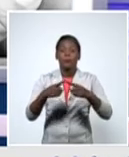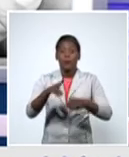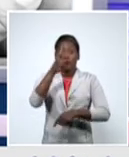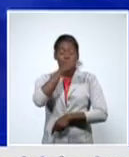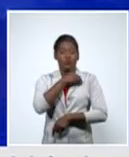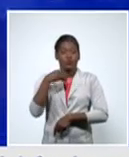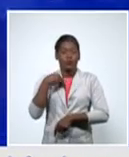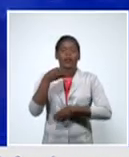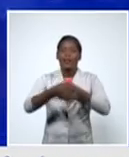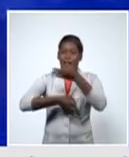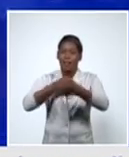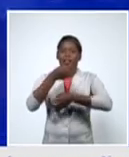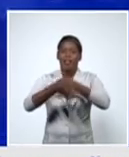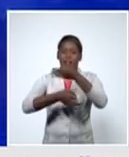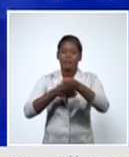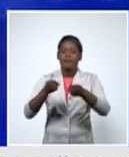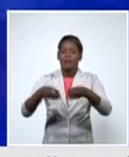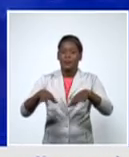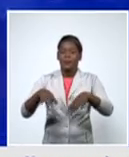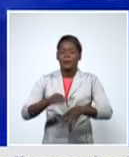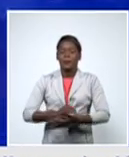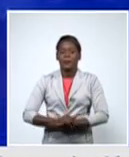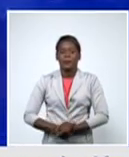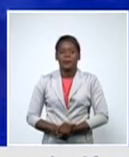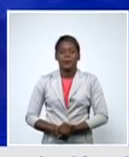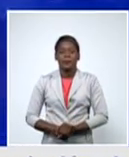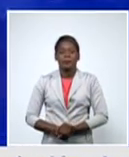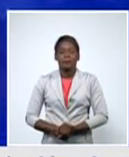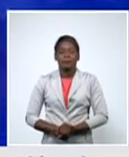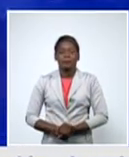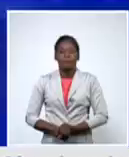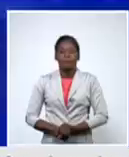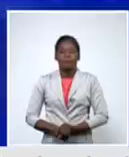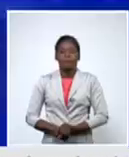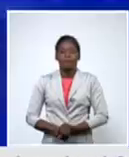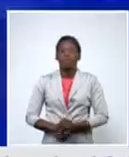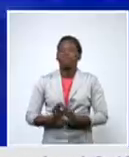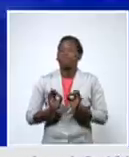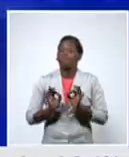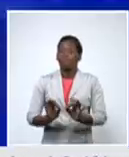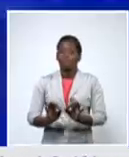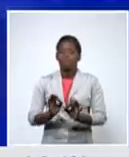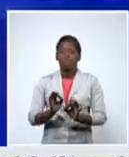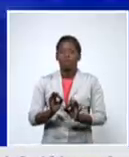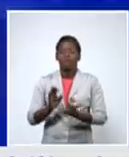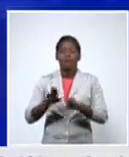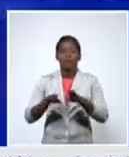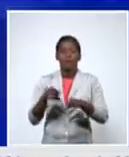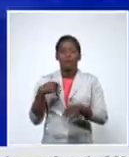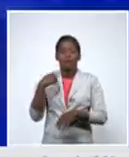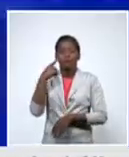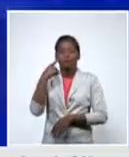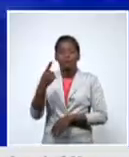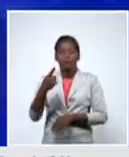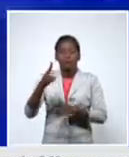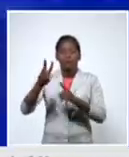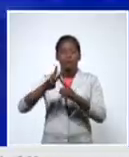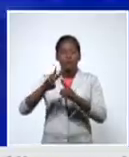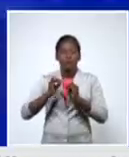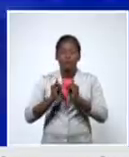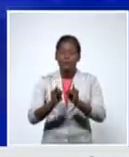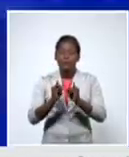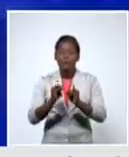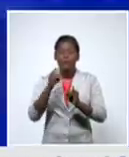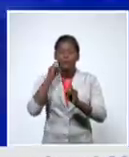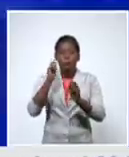Durán tiene más detalles al respecto doctor es así Pepe y uno ve las noticias y uno se alarma ¿no? sí realmente